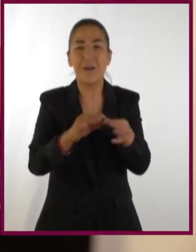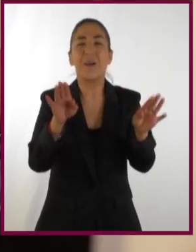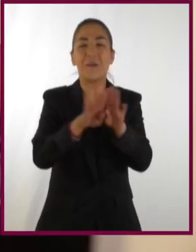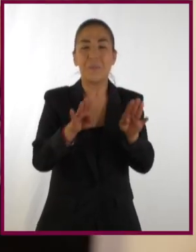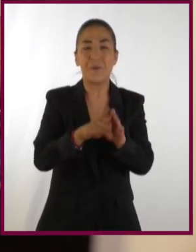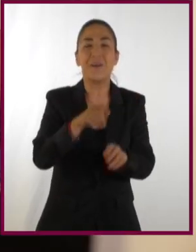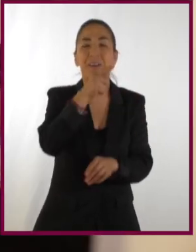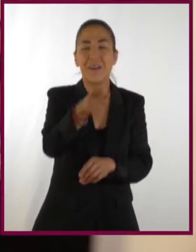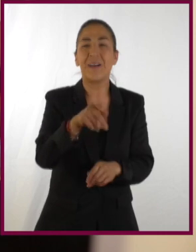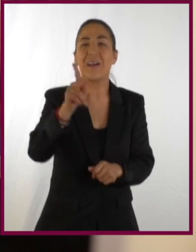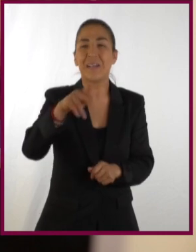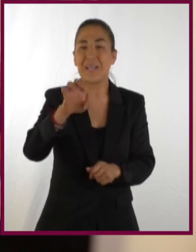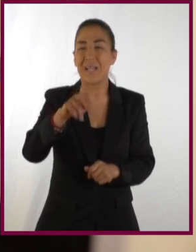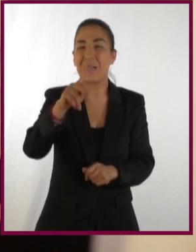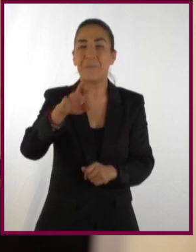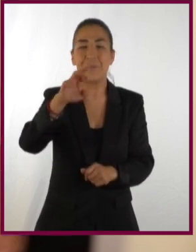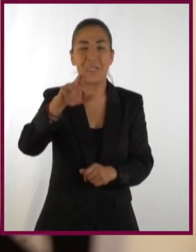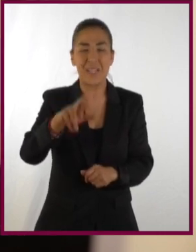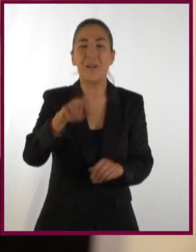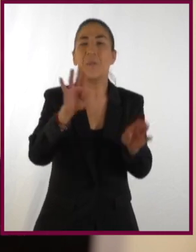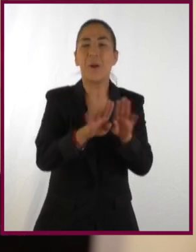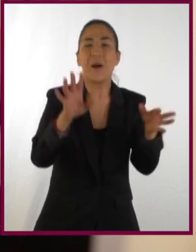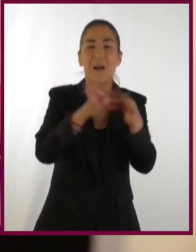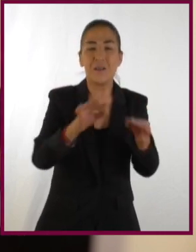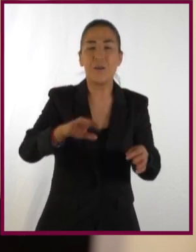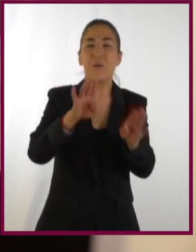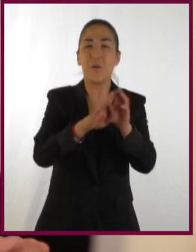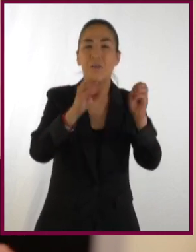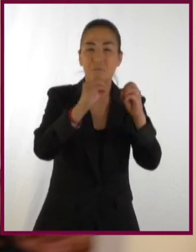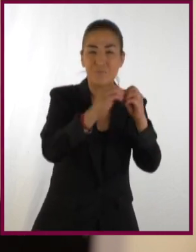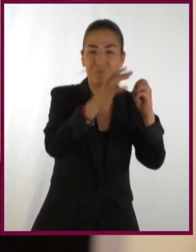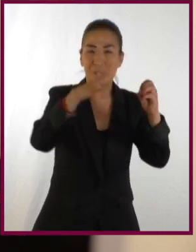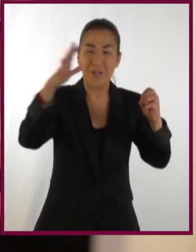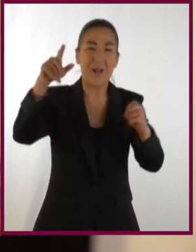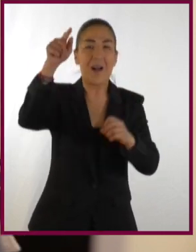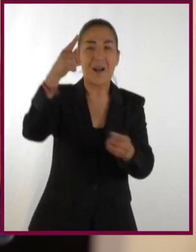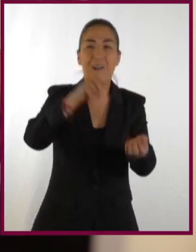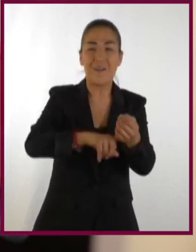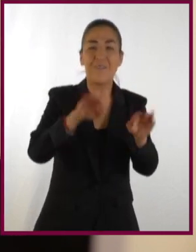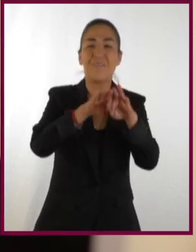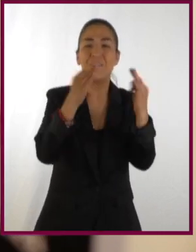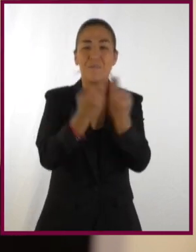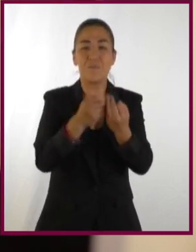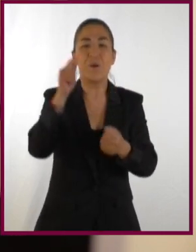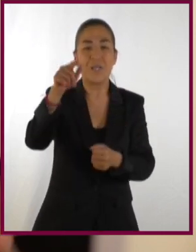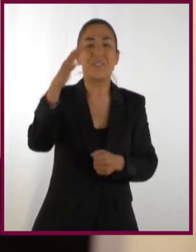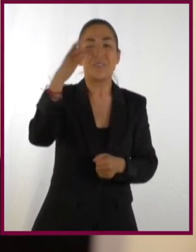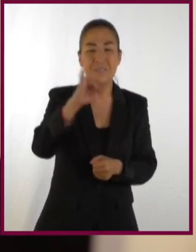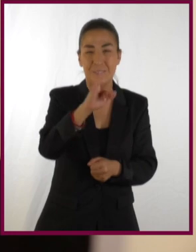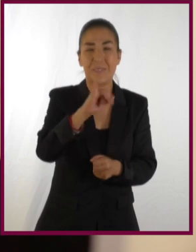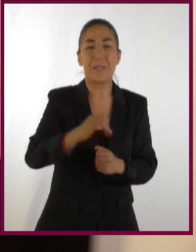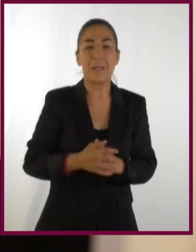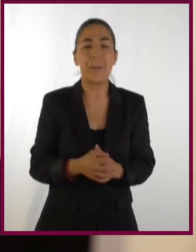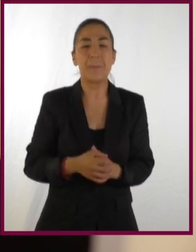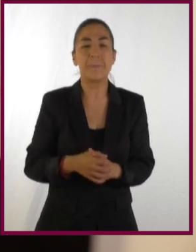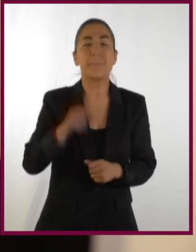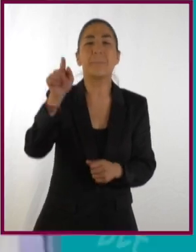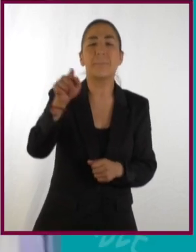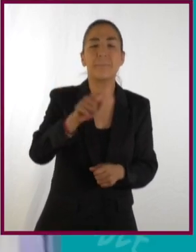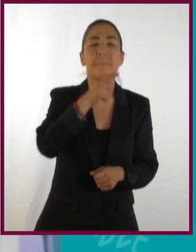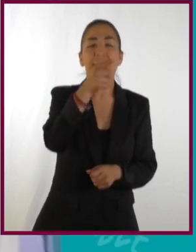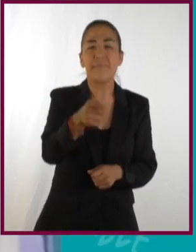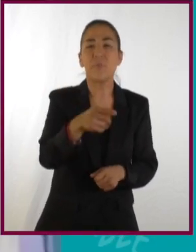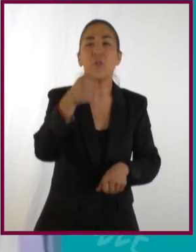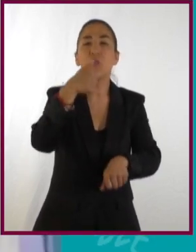entenderla de esta forma tan clara contigo, porque es justo lo que hizo Kepler cuando veía que los planetas orbitaban en forma elíptica alrededor del Sol, ¿no?